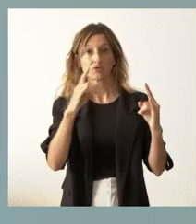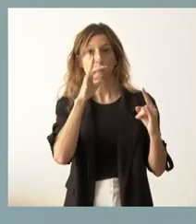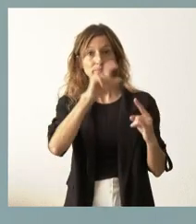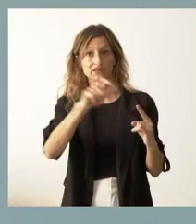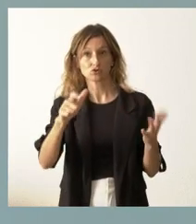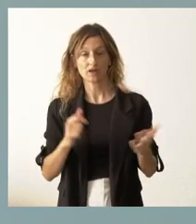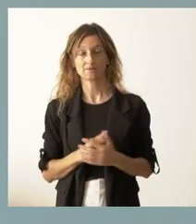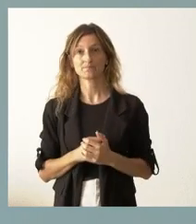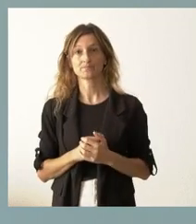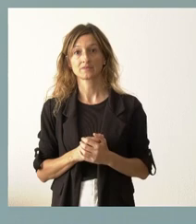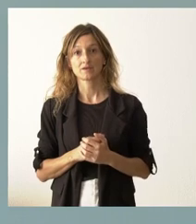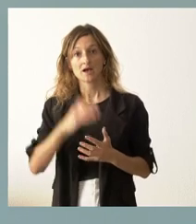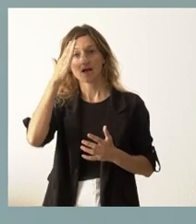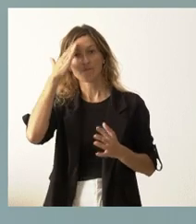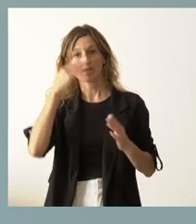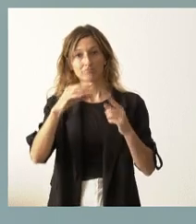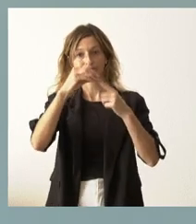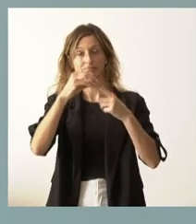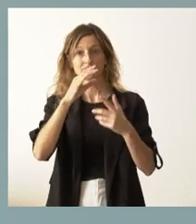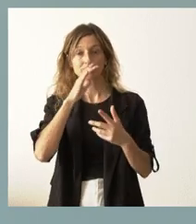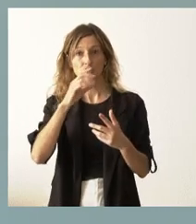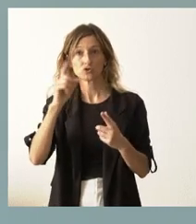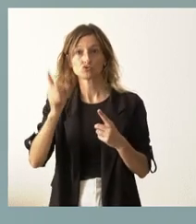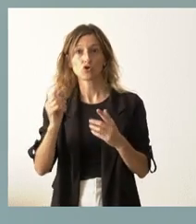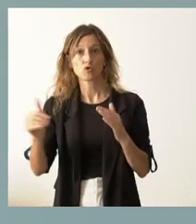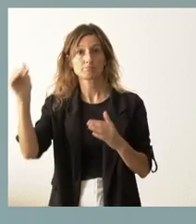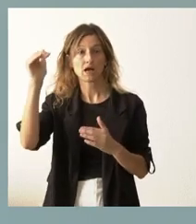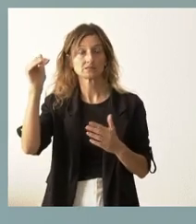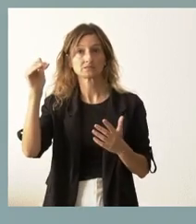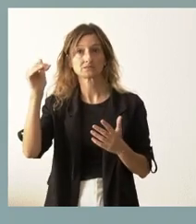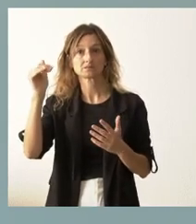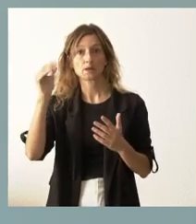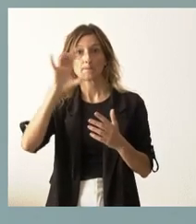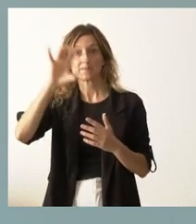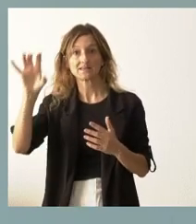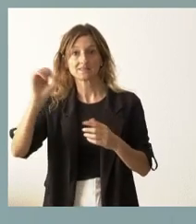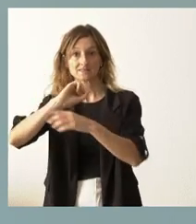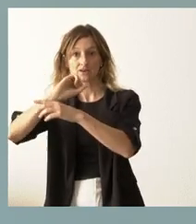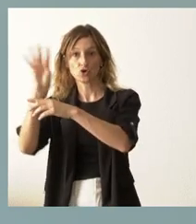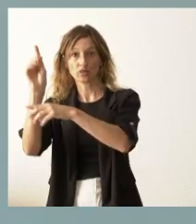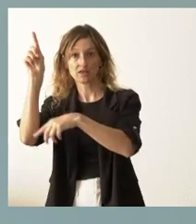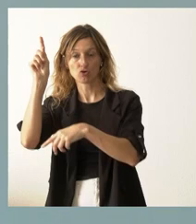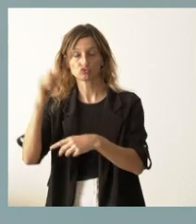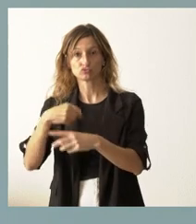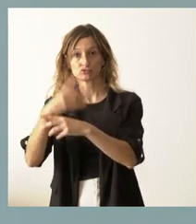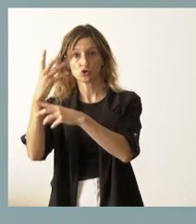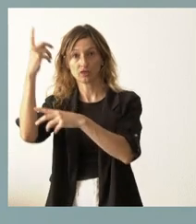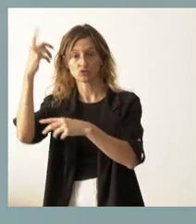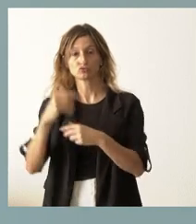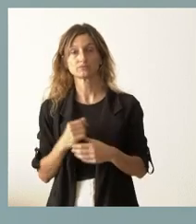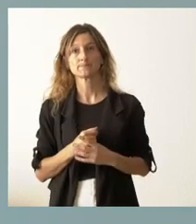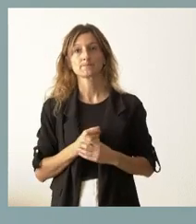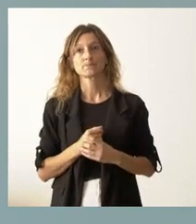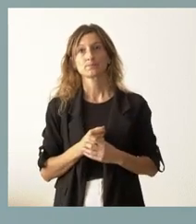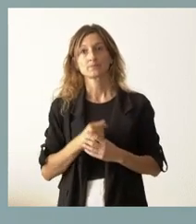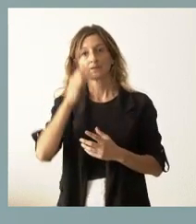que estamos a la cabeza, solo superado por algunos de los países escandinavos. Y esta es una de las tareas que no solamente